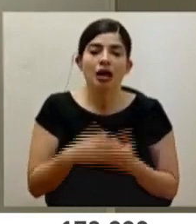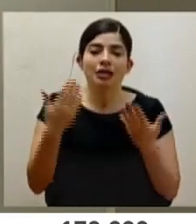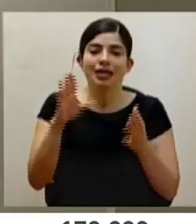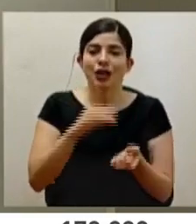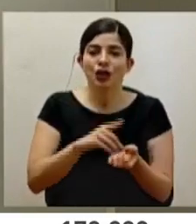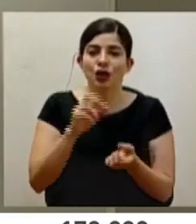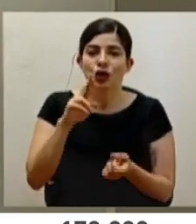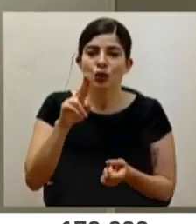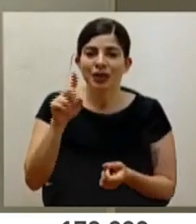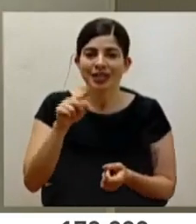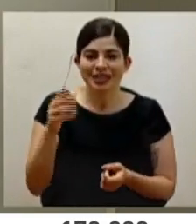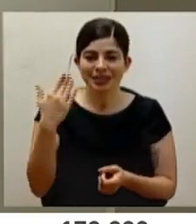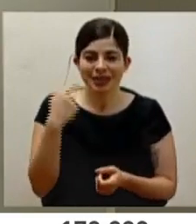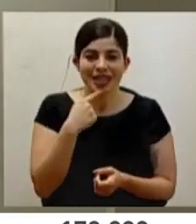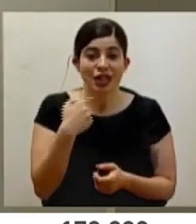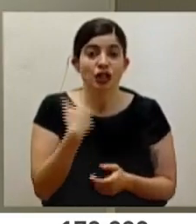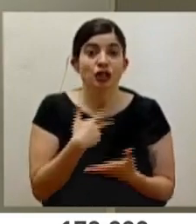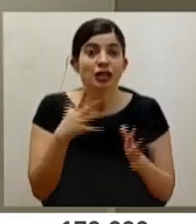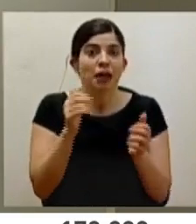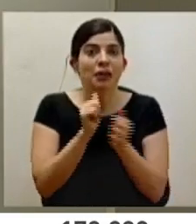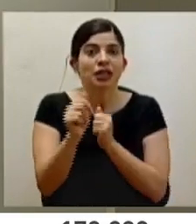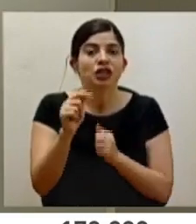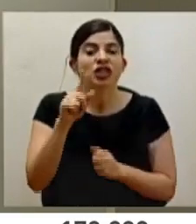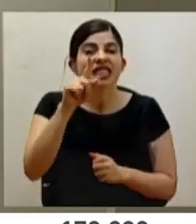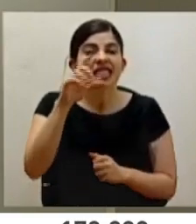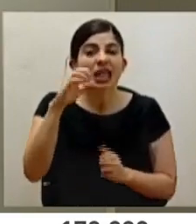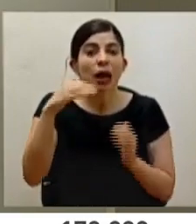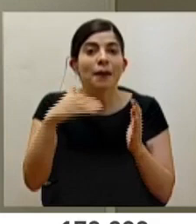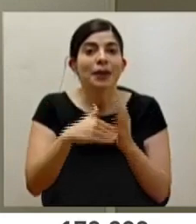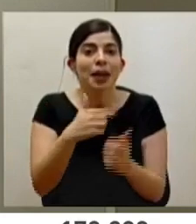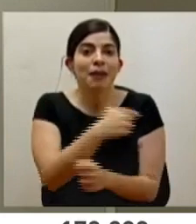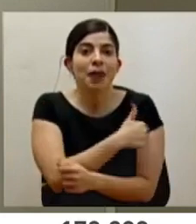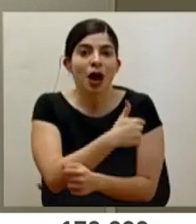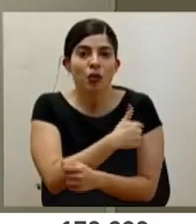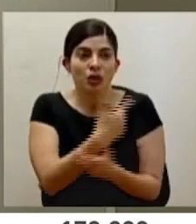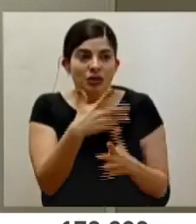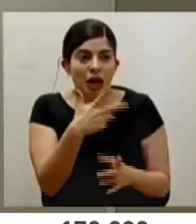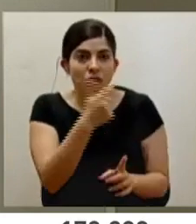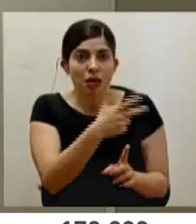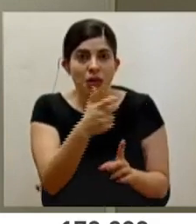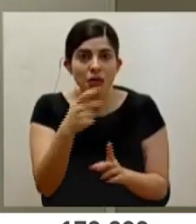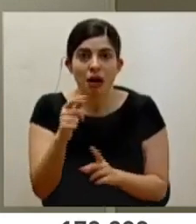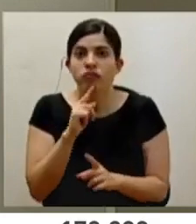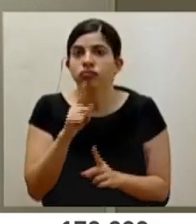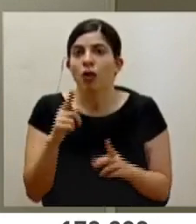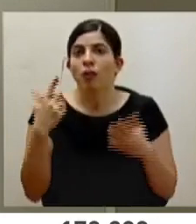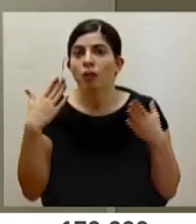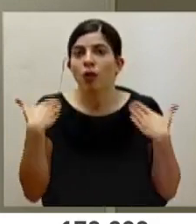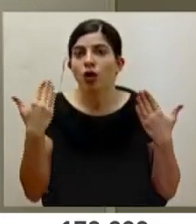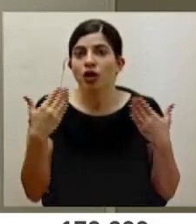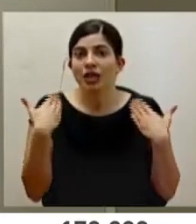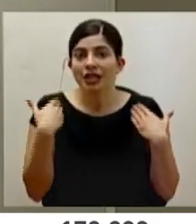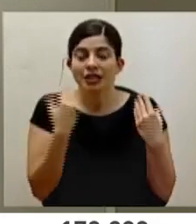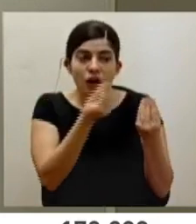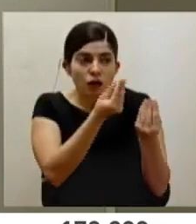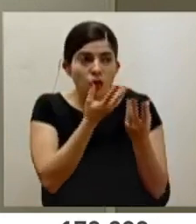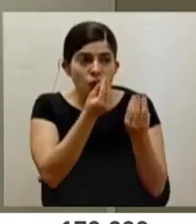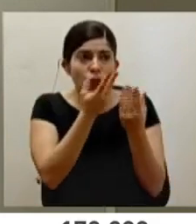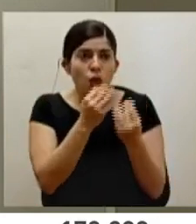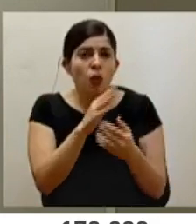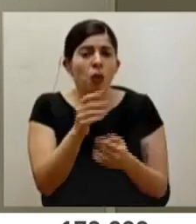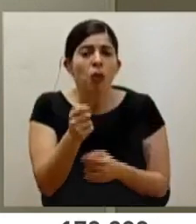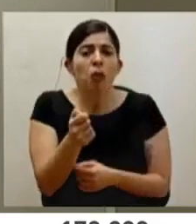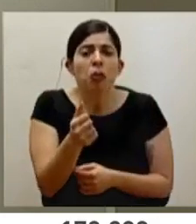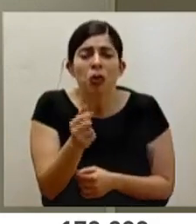doctor Ruiz acaba de decir, superamos las 100.000 vacunas aplicadas y por dicha, en realidad, los reportes que hemos tenido son